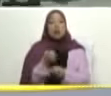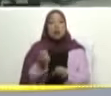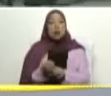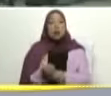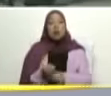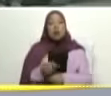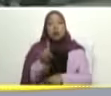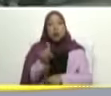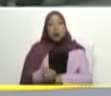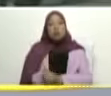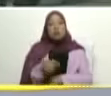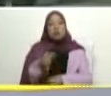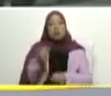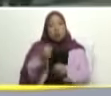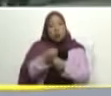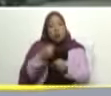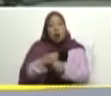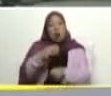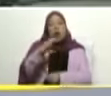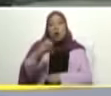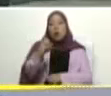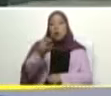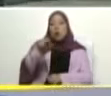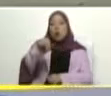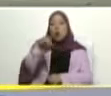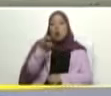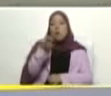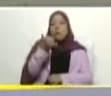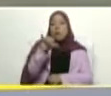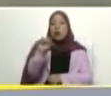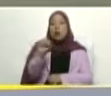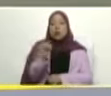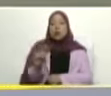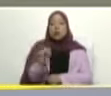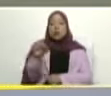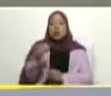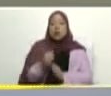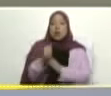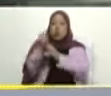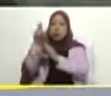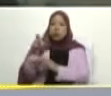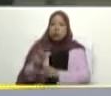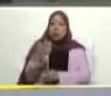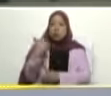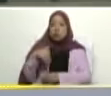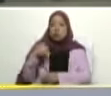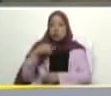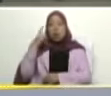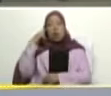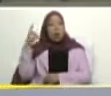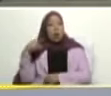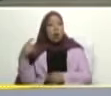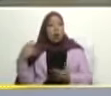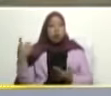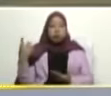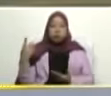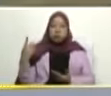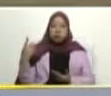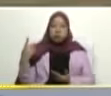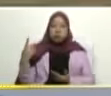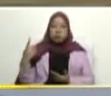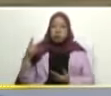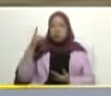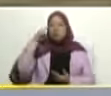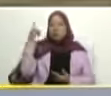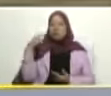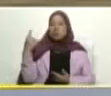conviasa el héroe ahora Milley el loco Milley se la da el loco o es loco o las dos cosas a la vez